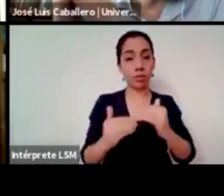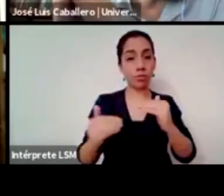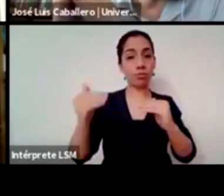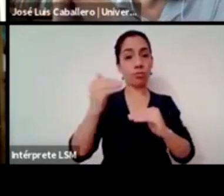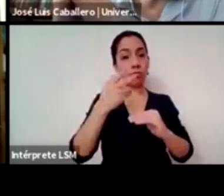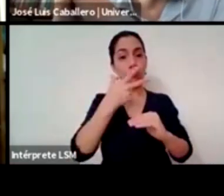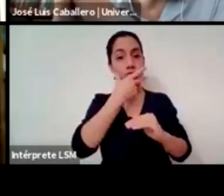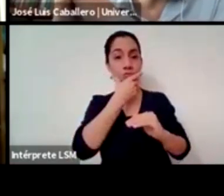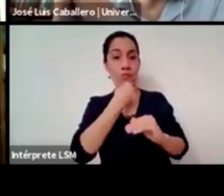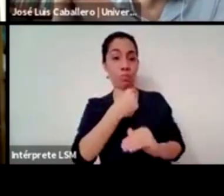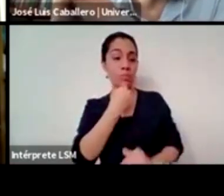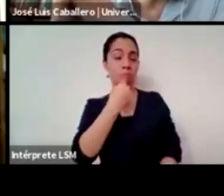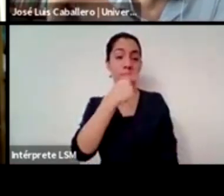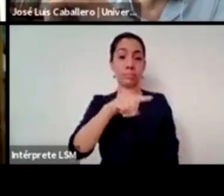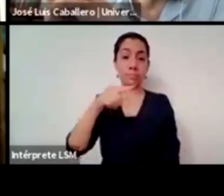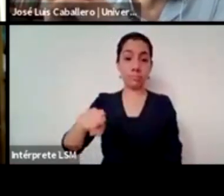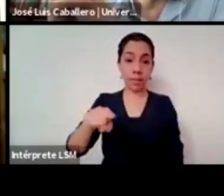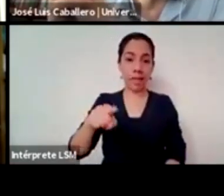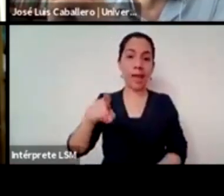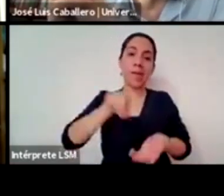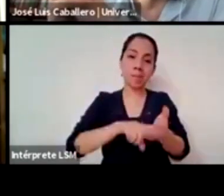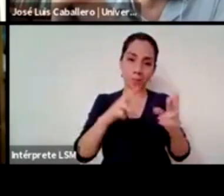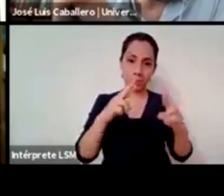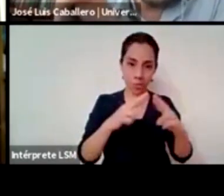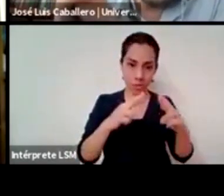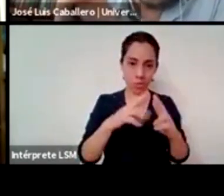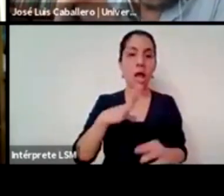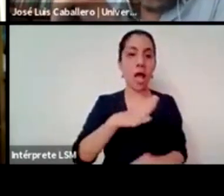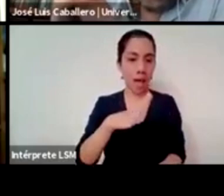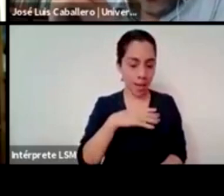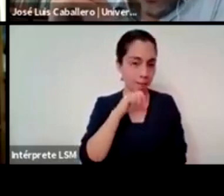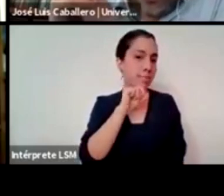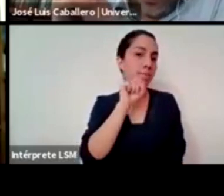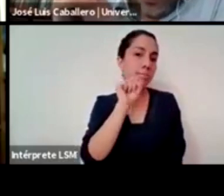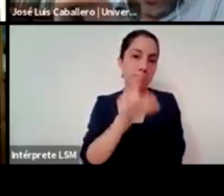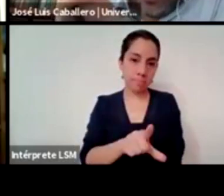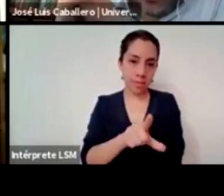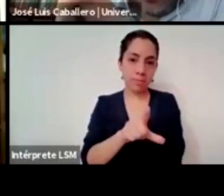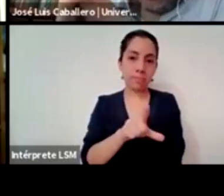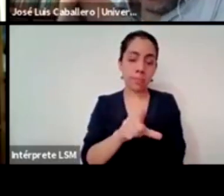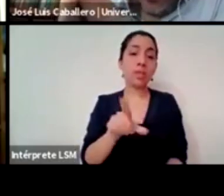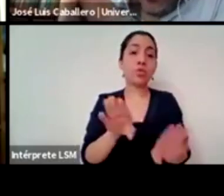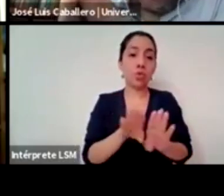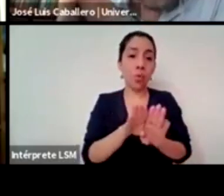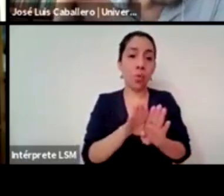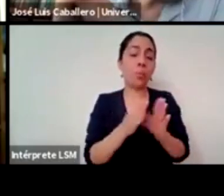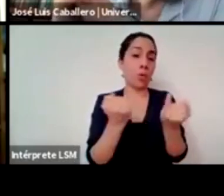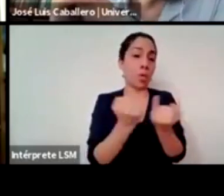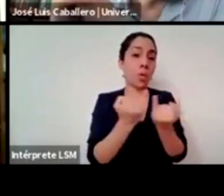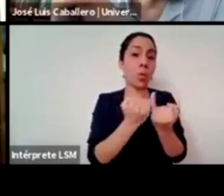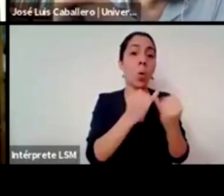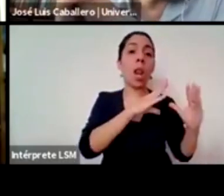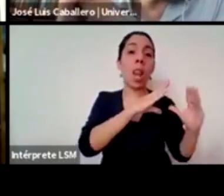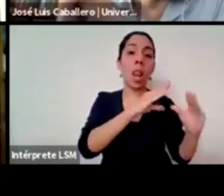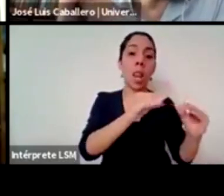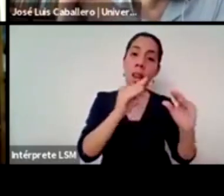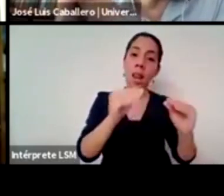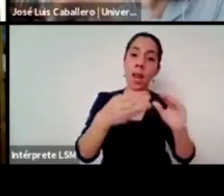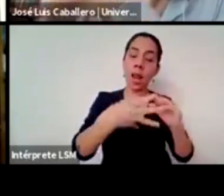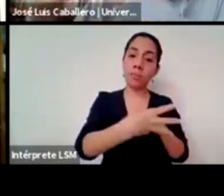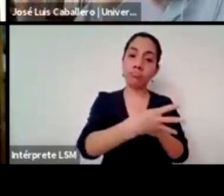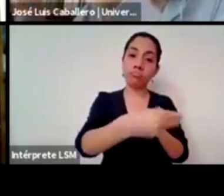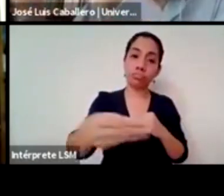cómo ha incidido digamos en el discurso religioso hasta hasta hacer esta